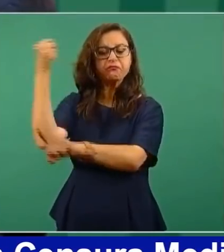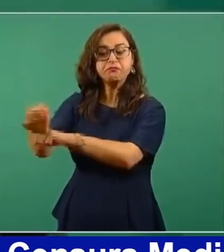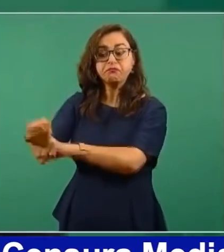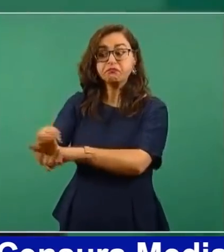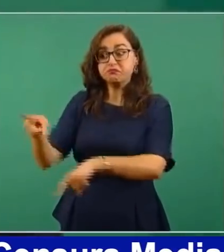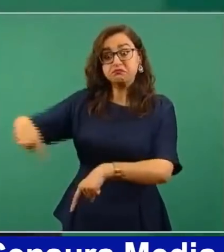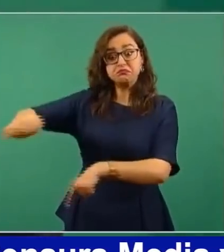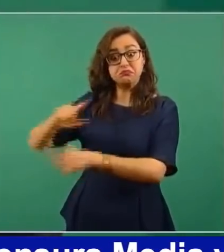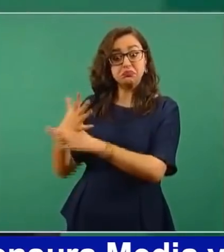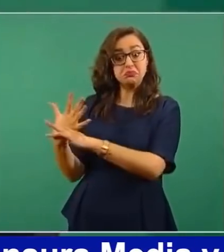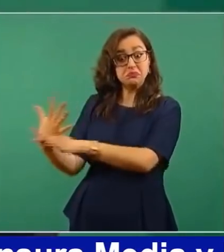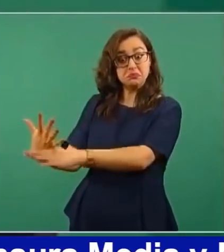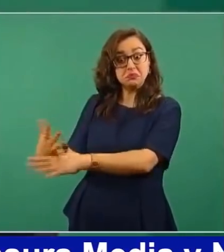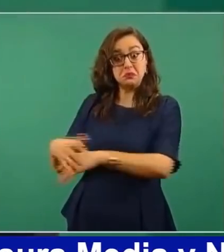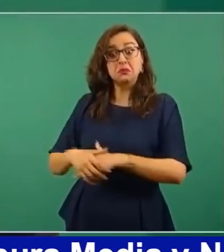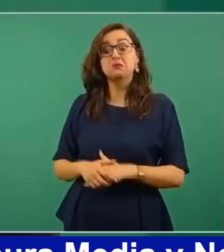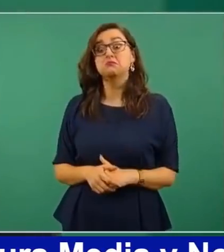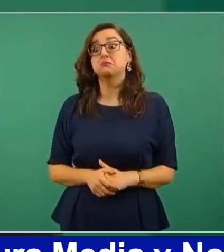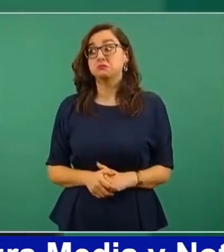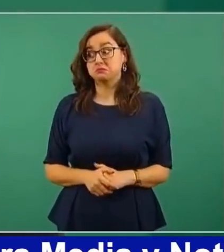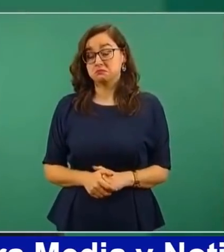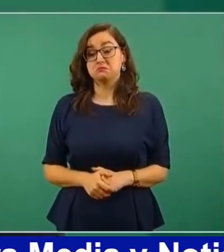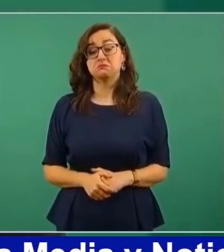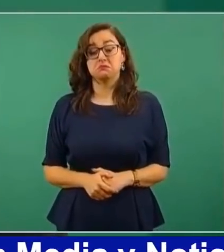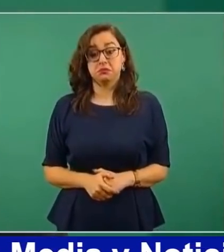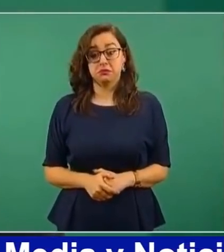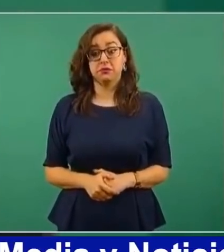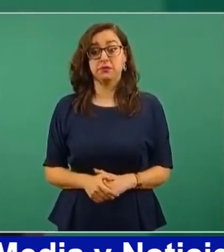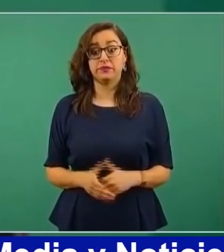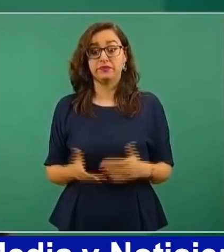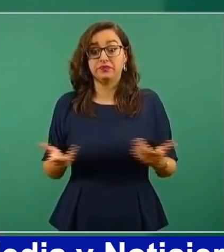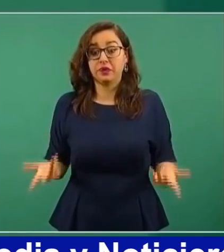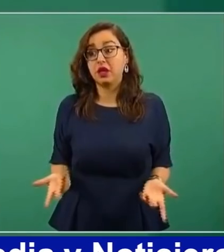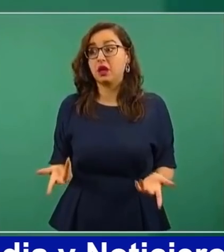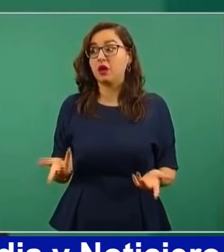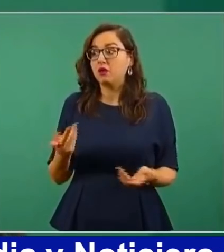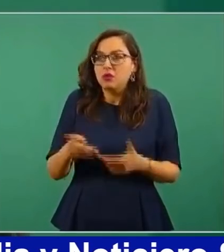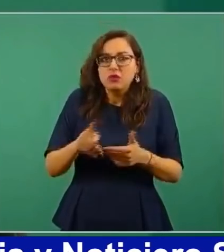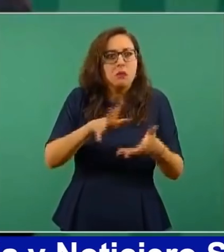en vez de atender las causas de la violencia,